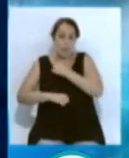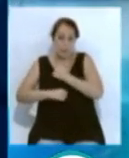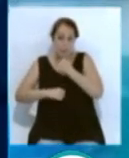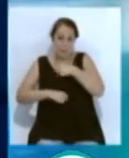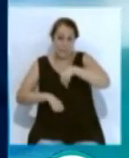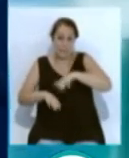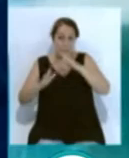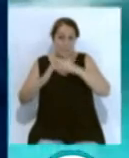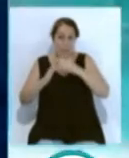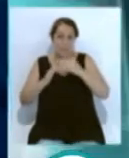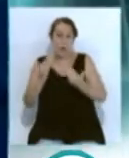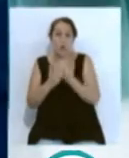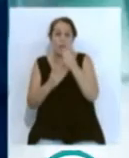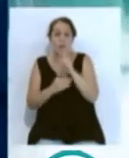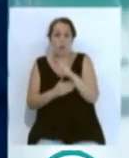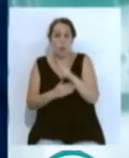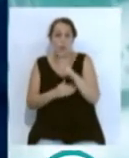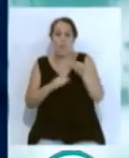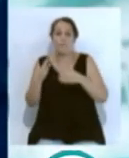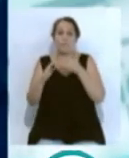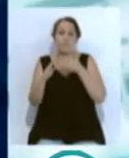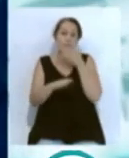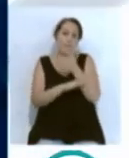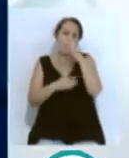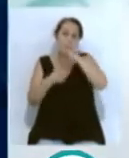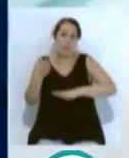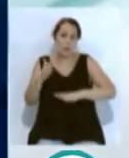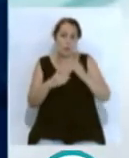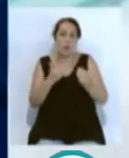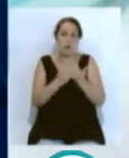la jornada 12 y visitarán el Camp Nou en la jornada 24.